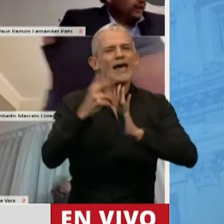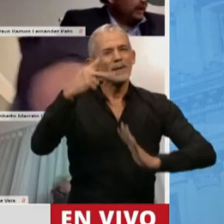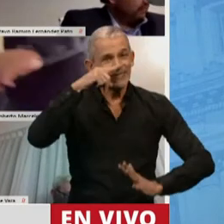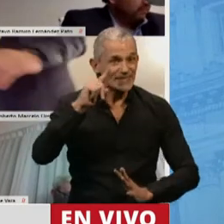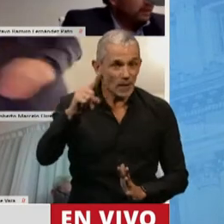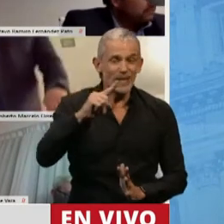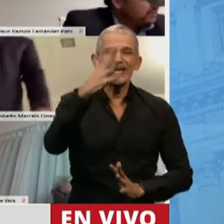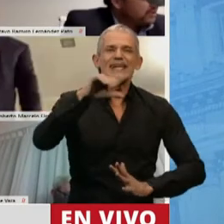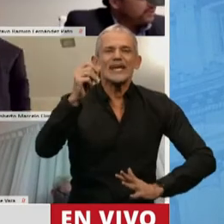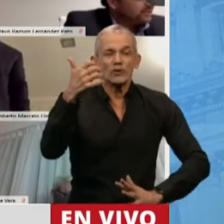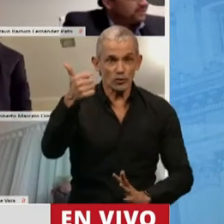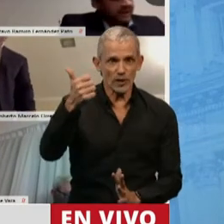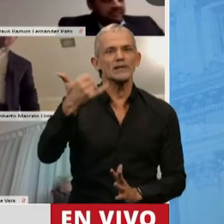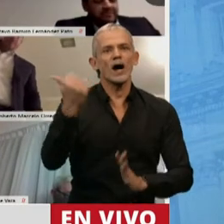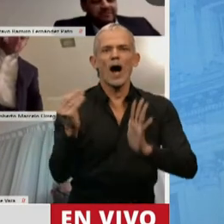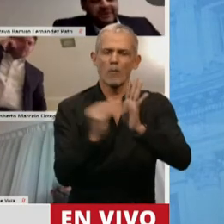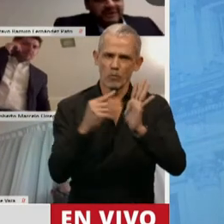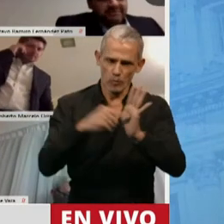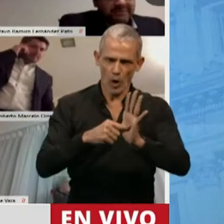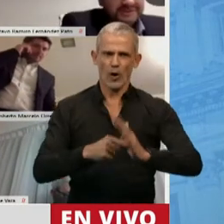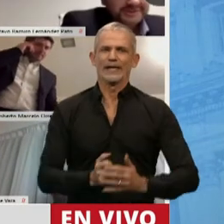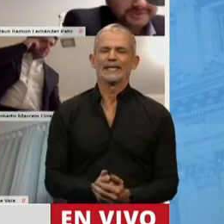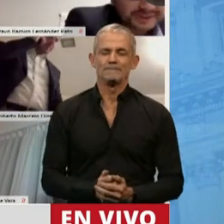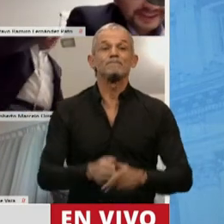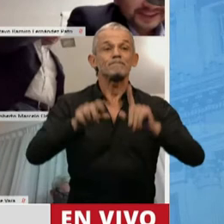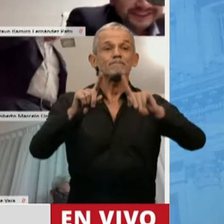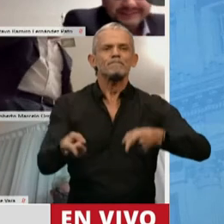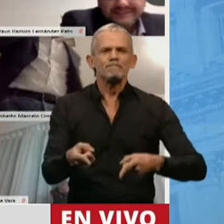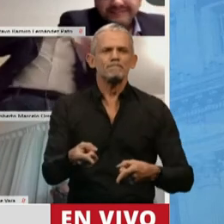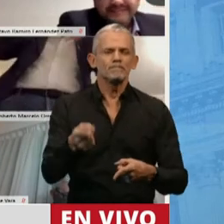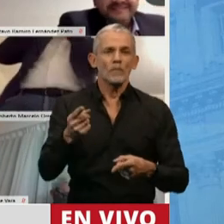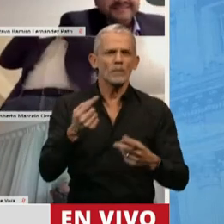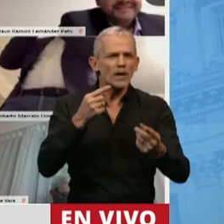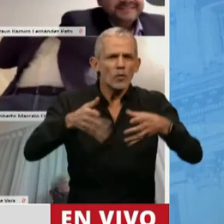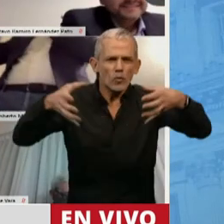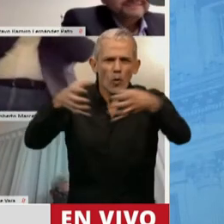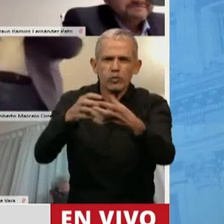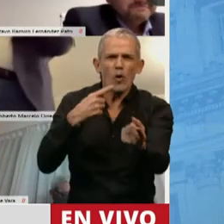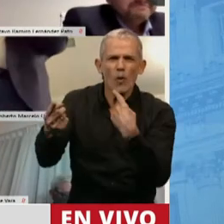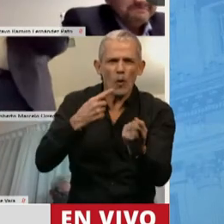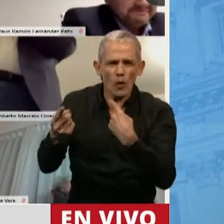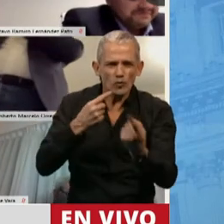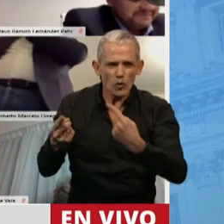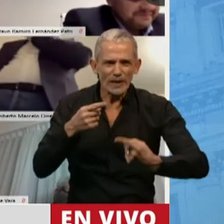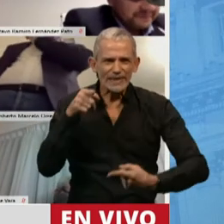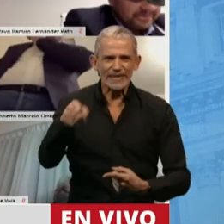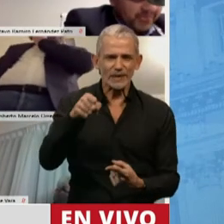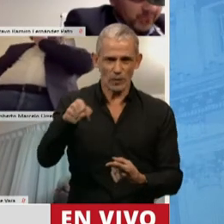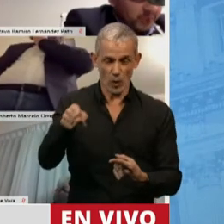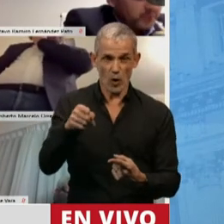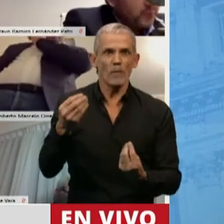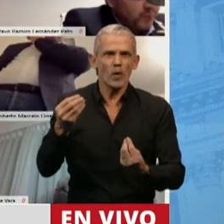.506. Me parece que es importante además el Consejo Consultivo porque le da un cariz claramente